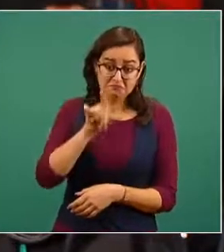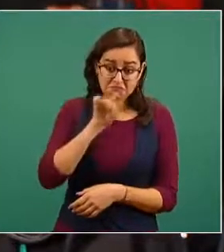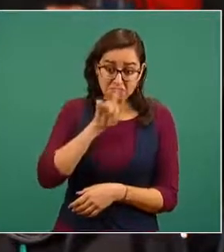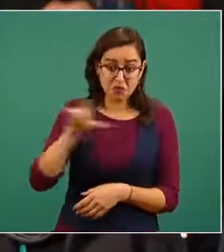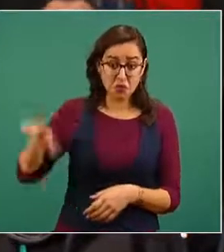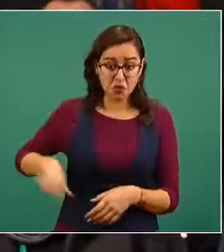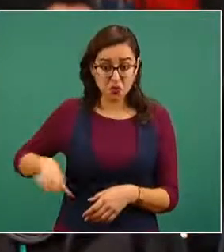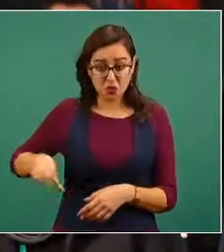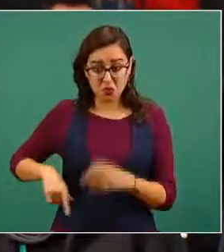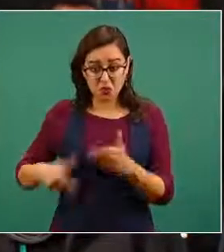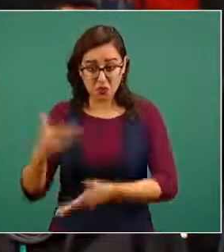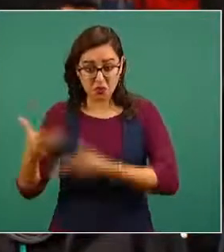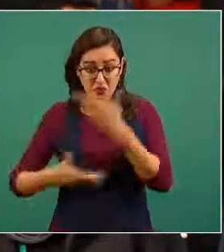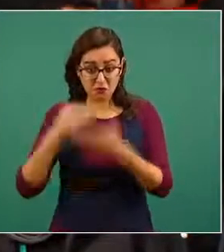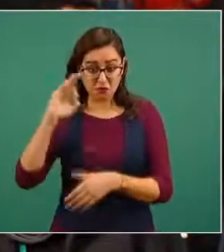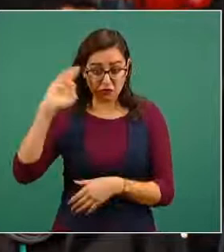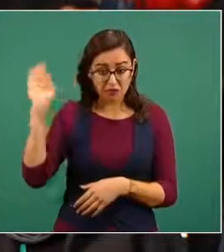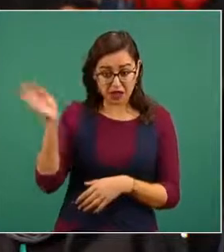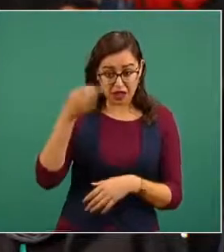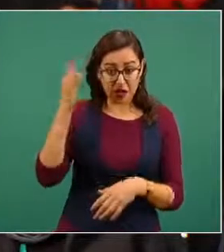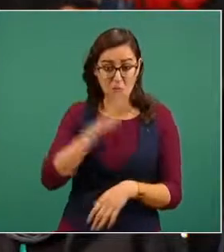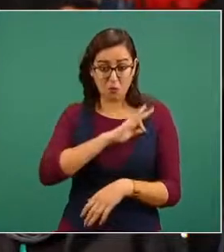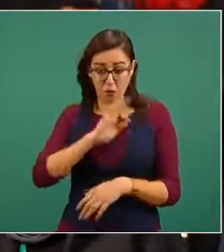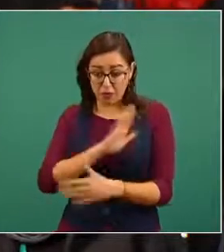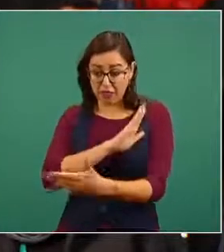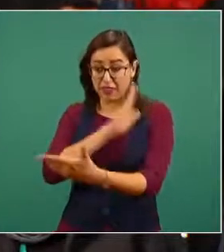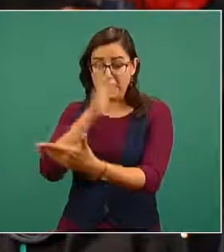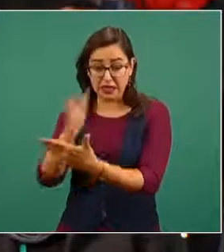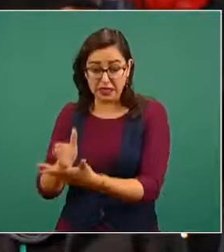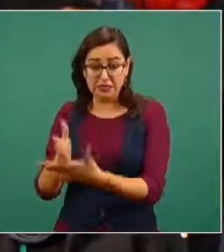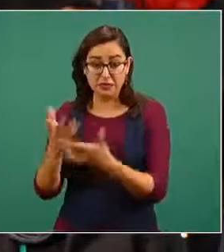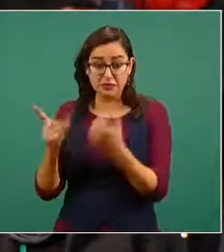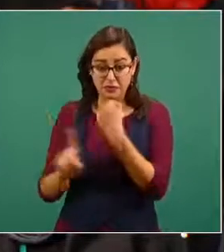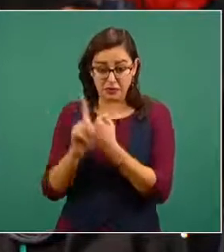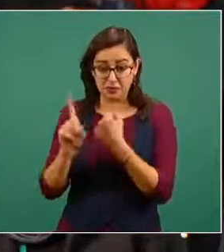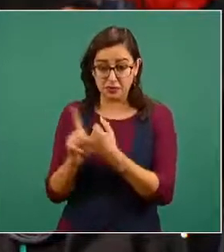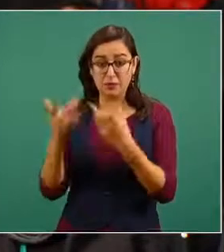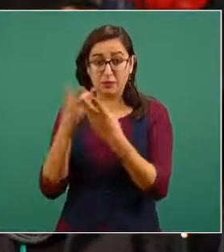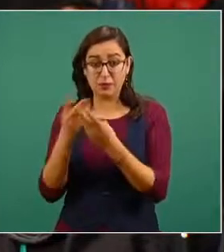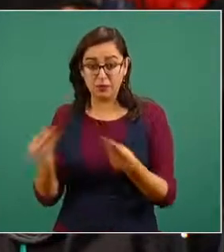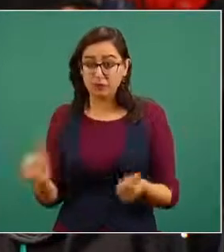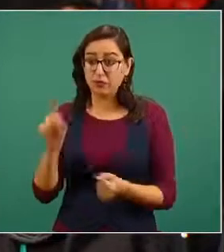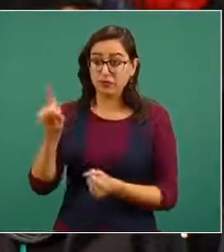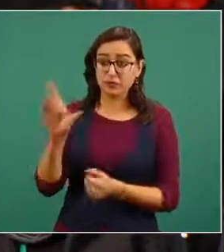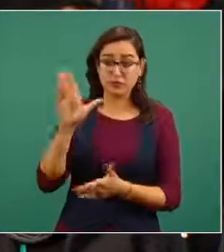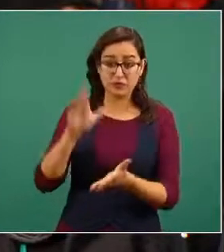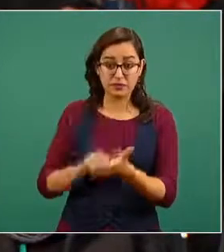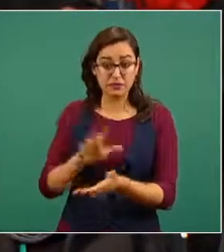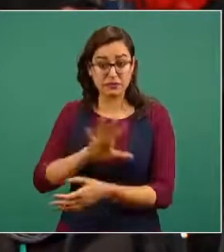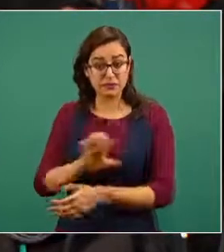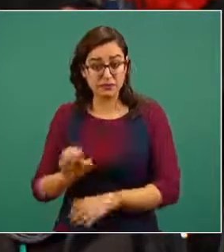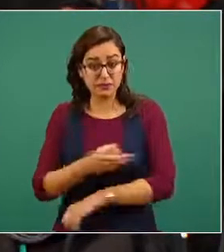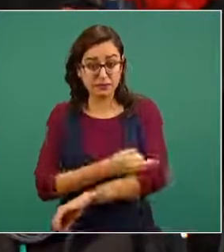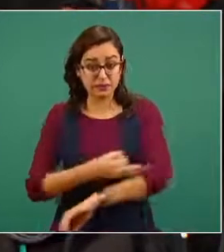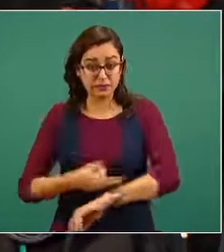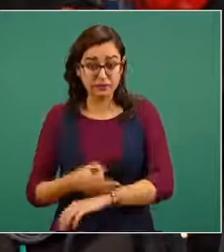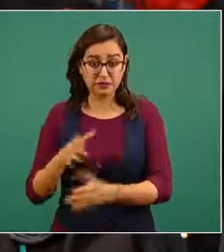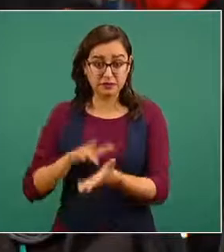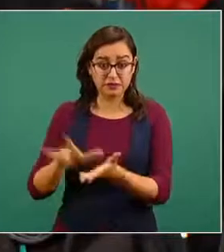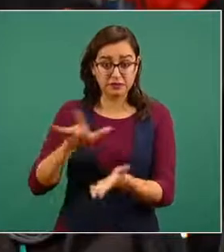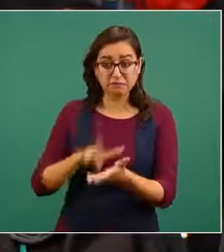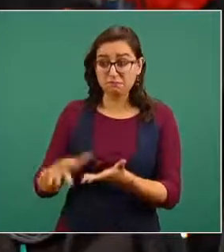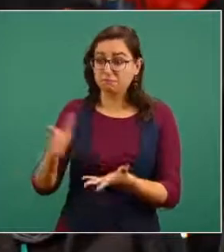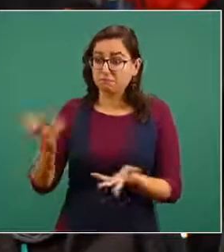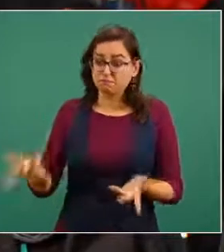problemática y que con ello por fin lograr darle una vida digna a estas más de mil 500 familias en el